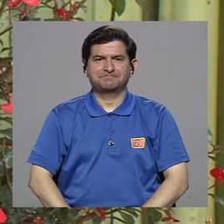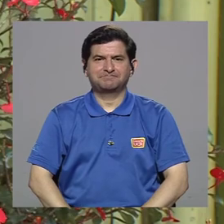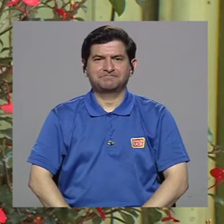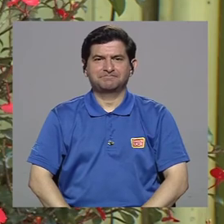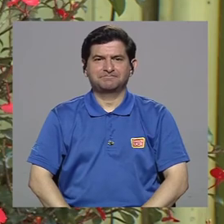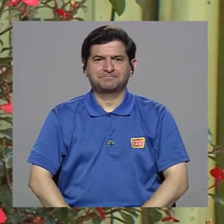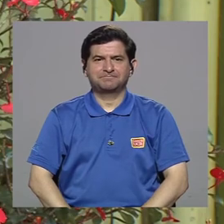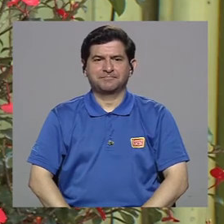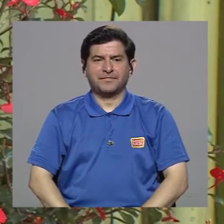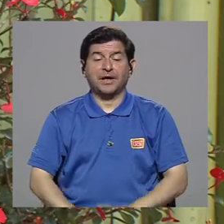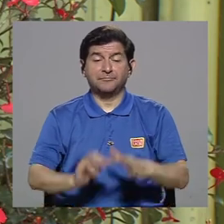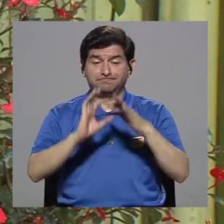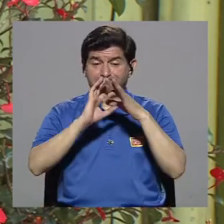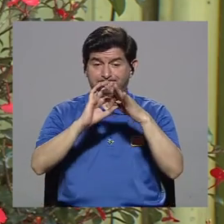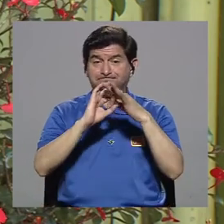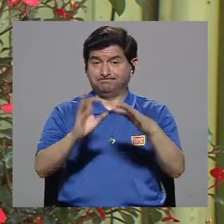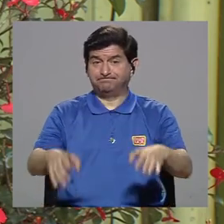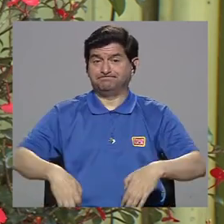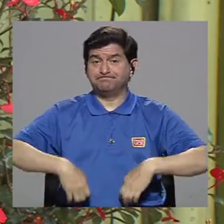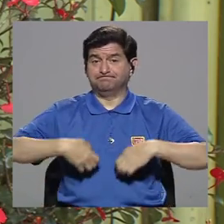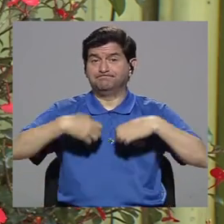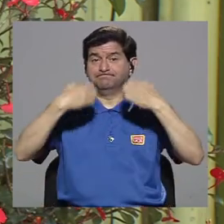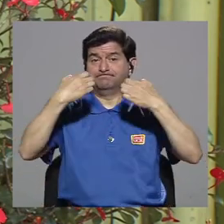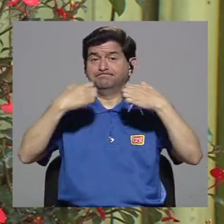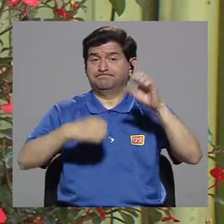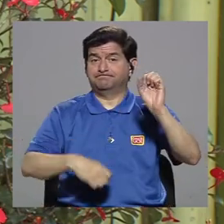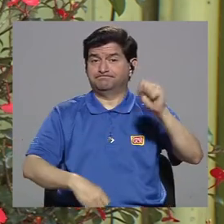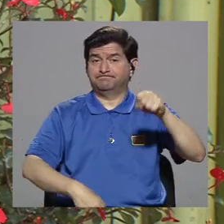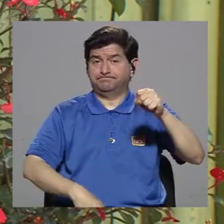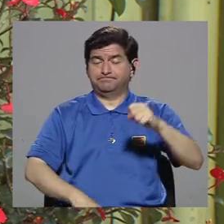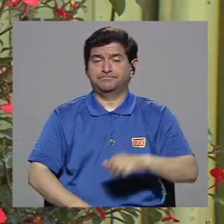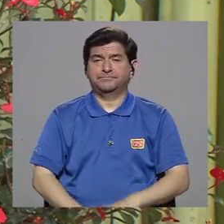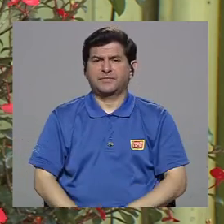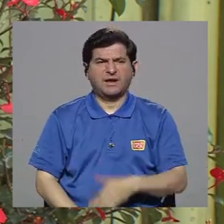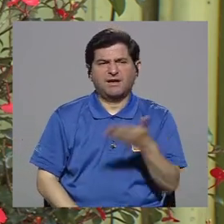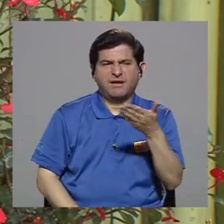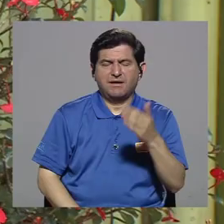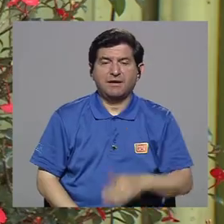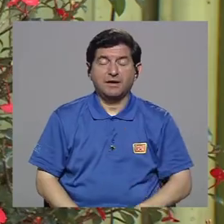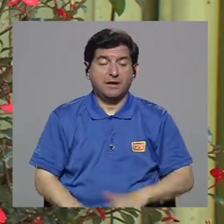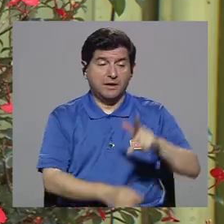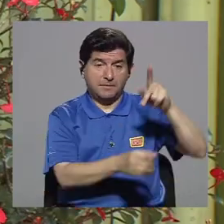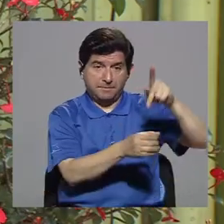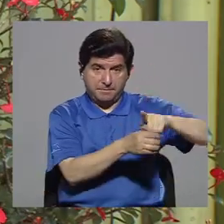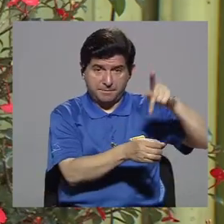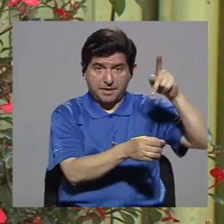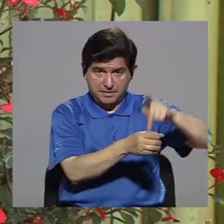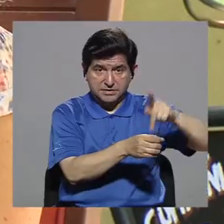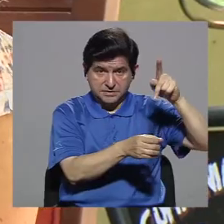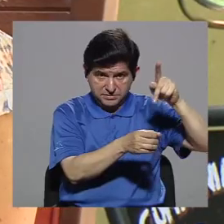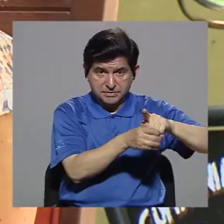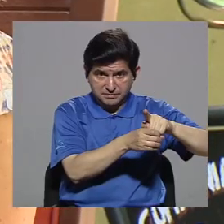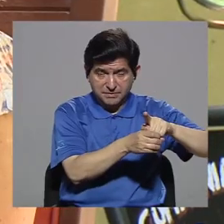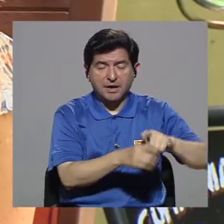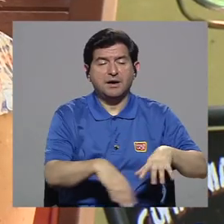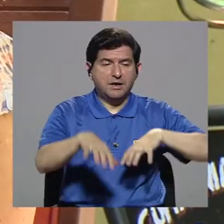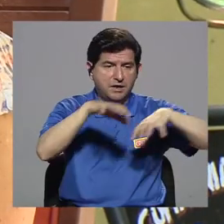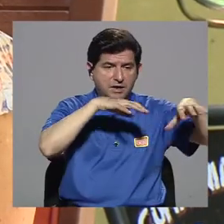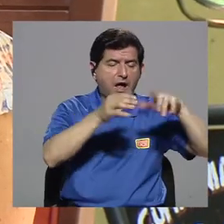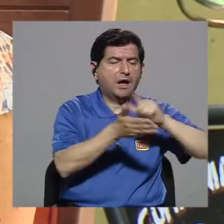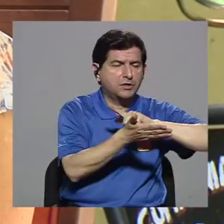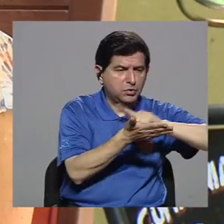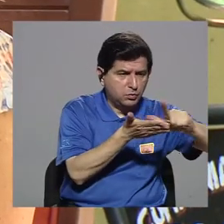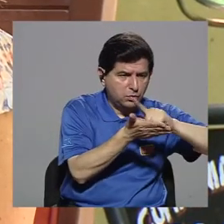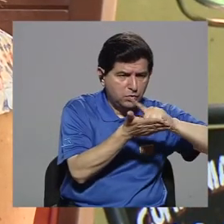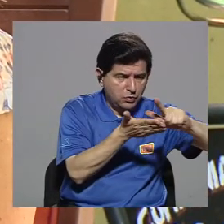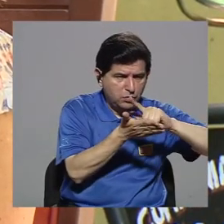hay una gran unión entre participar en actividades